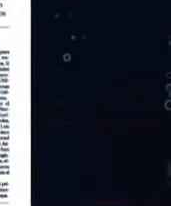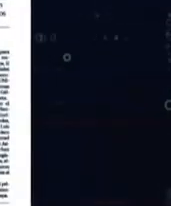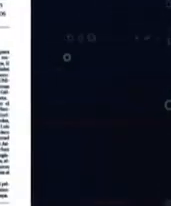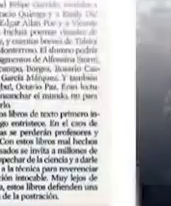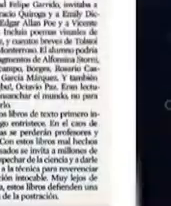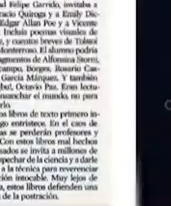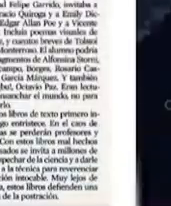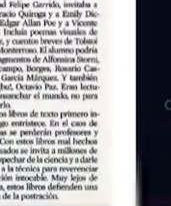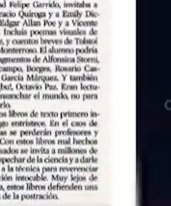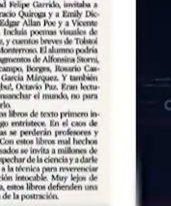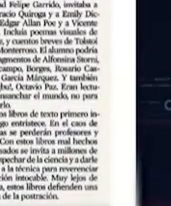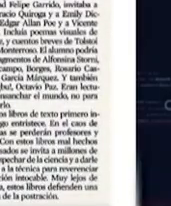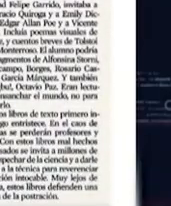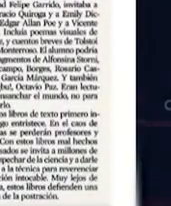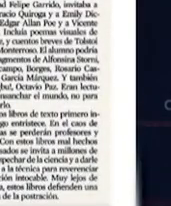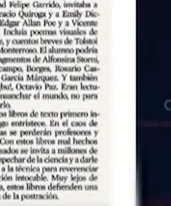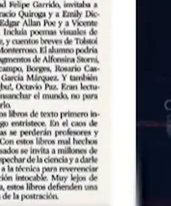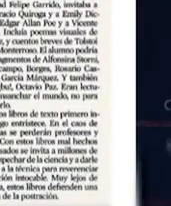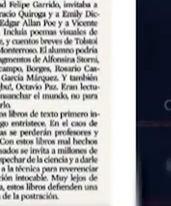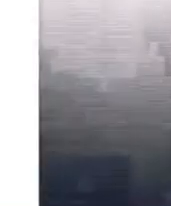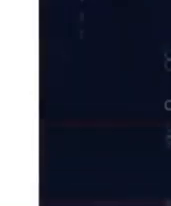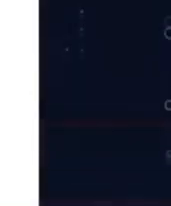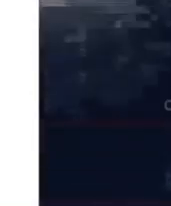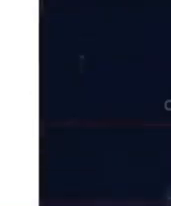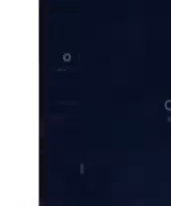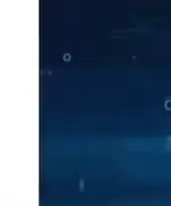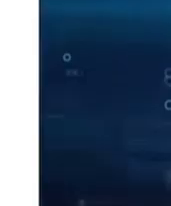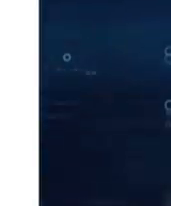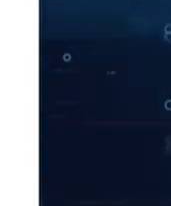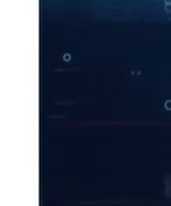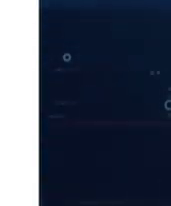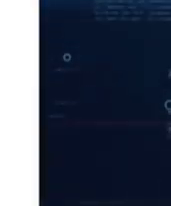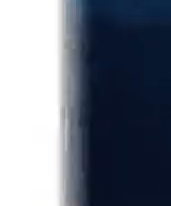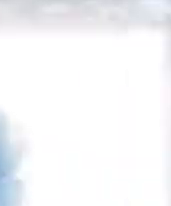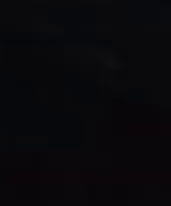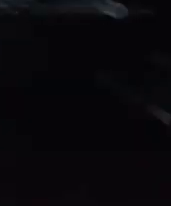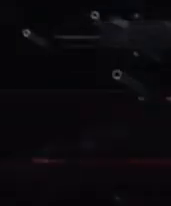y sus espacios de opinión con el siguiente temario de mentiras.